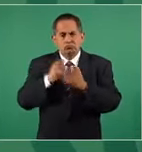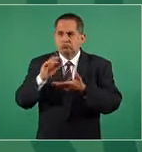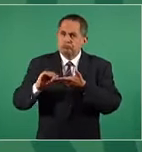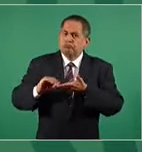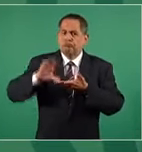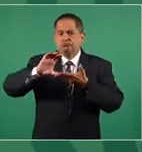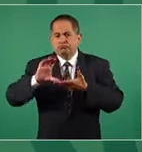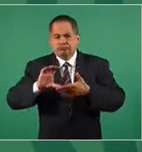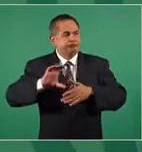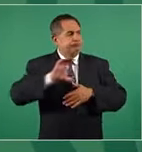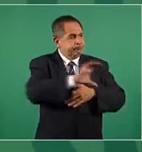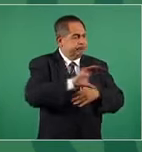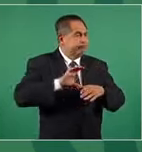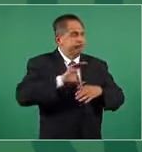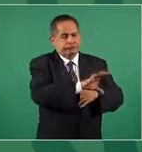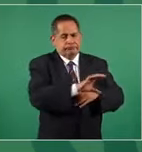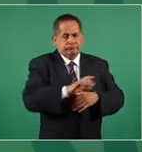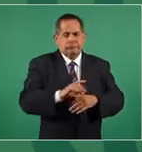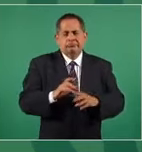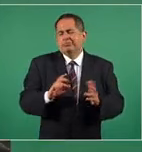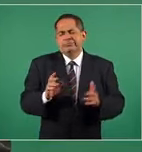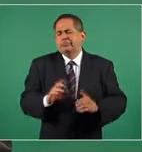pagando